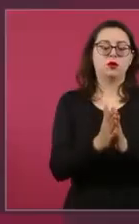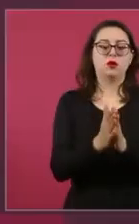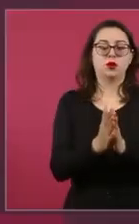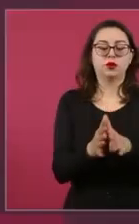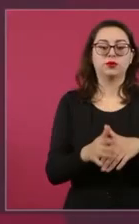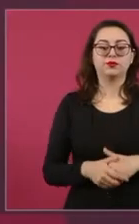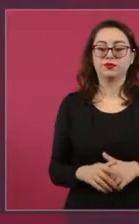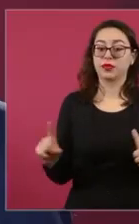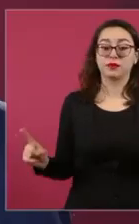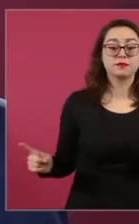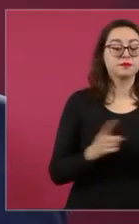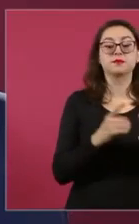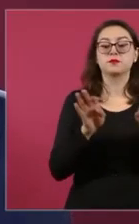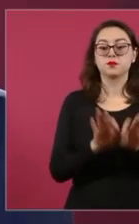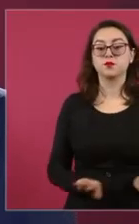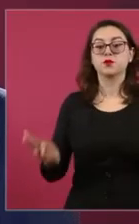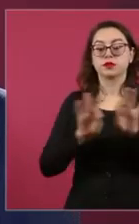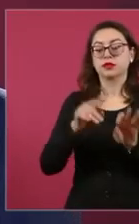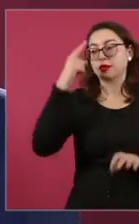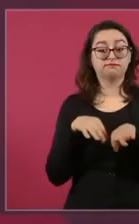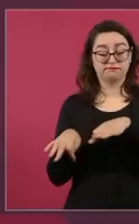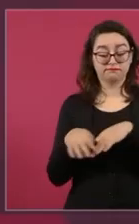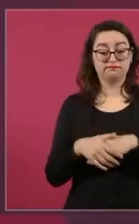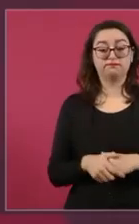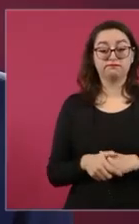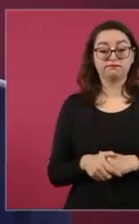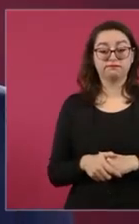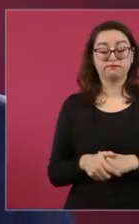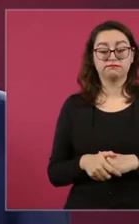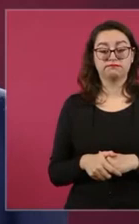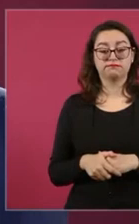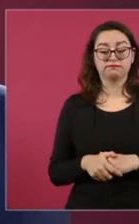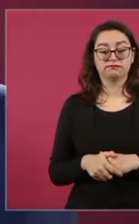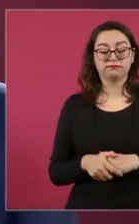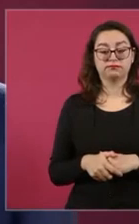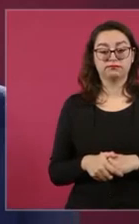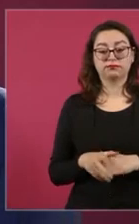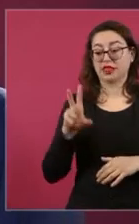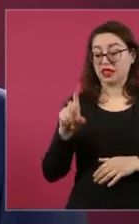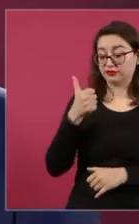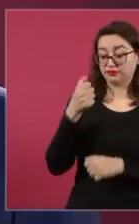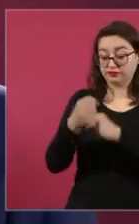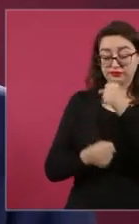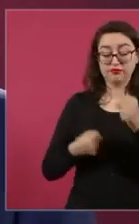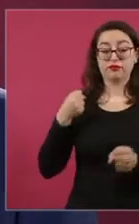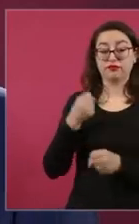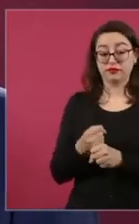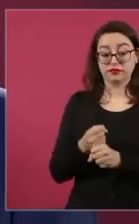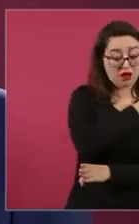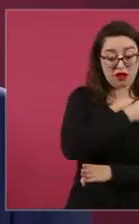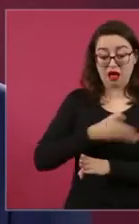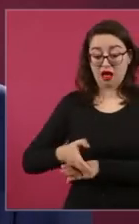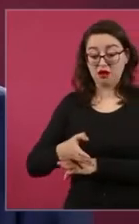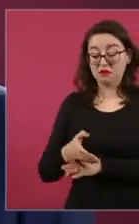prioridad en la política laboral, no hay nada que se haya hecho en 36 años, durante el periodo